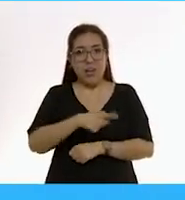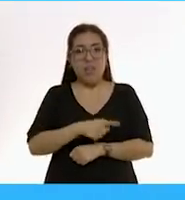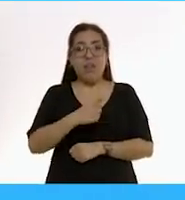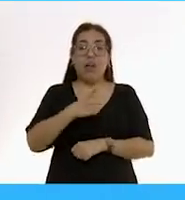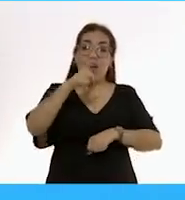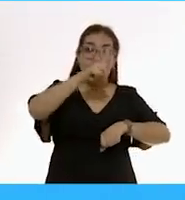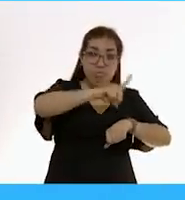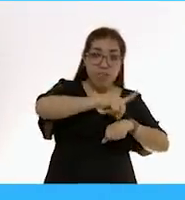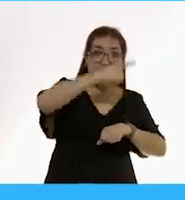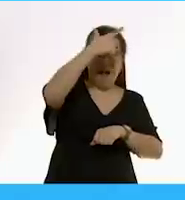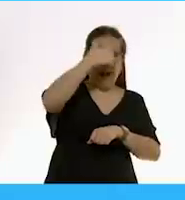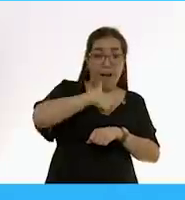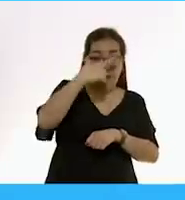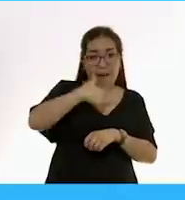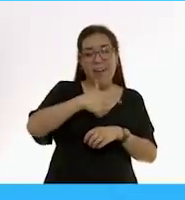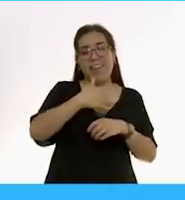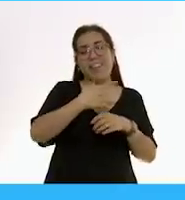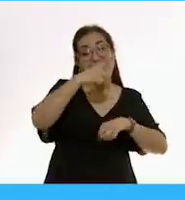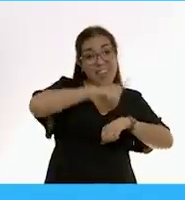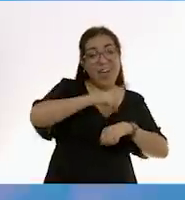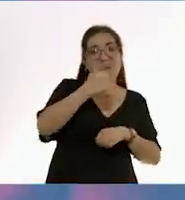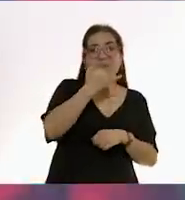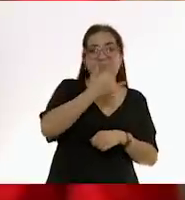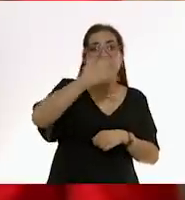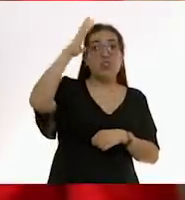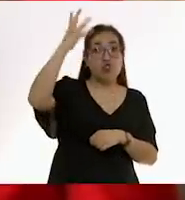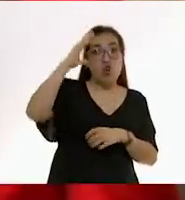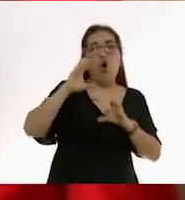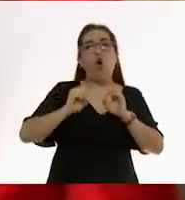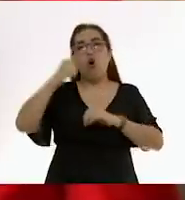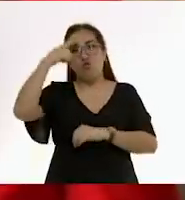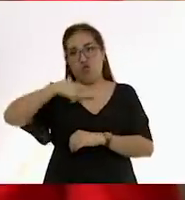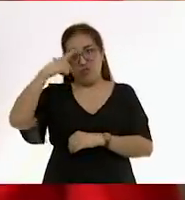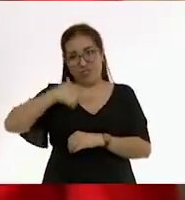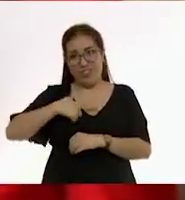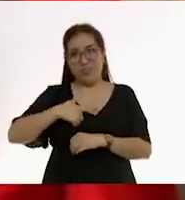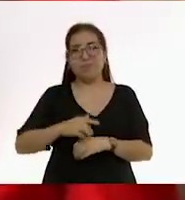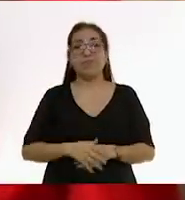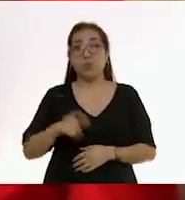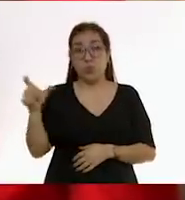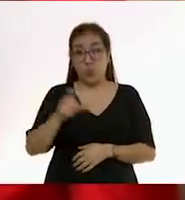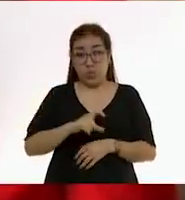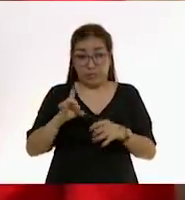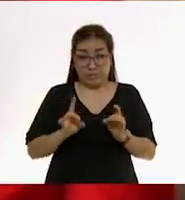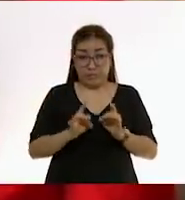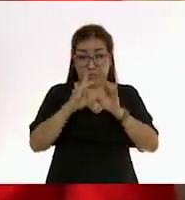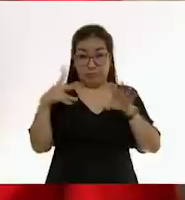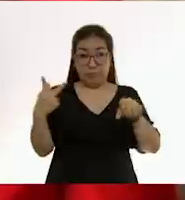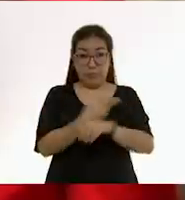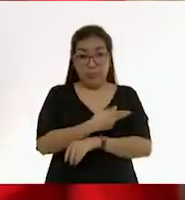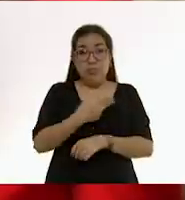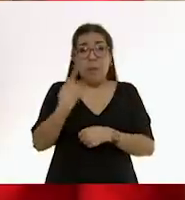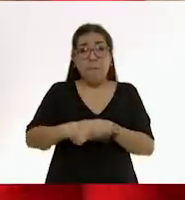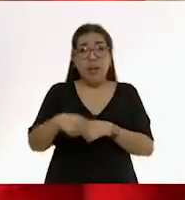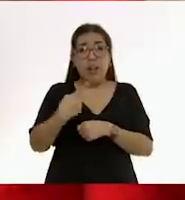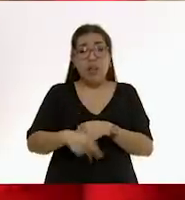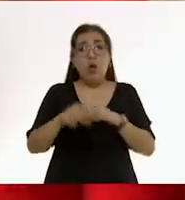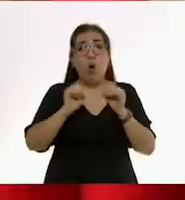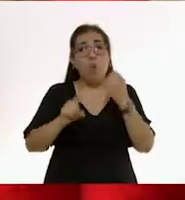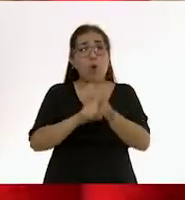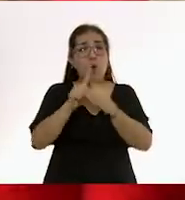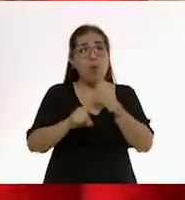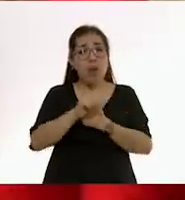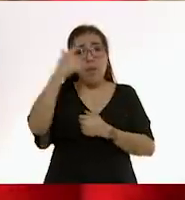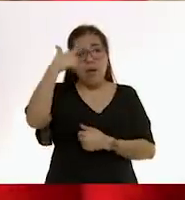sueño de día. A los cuatro meses se da la famosa crisis de sueño. La crisis de sueño de lo que nos habla en realidad es de que ya hay suficiente